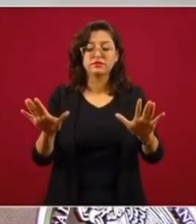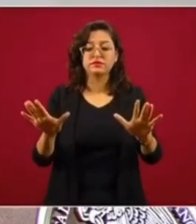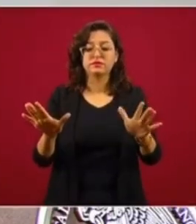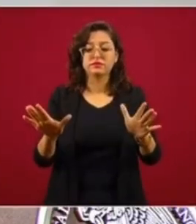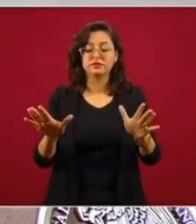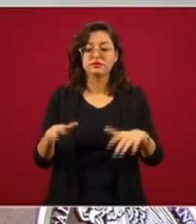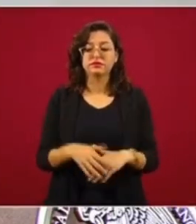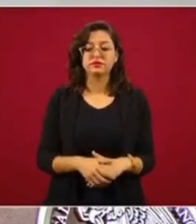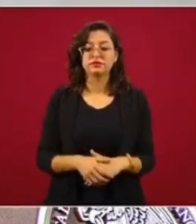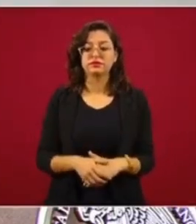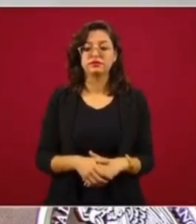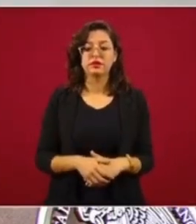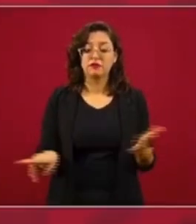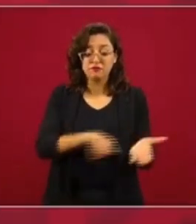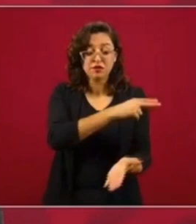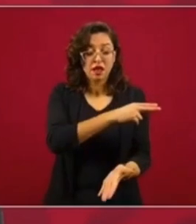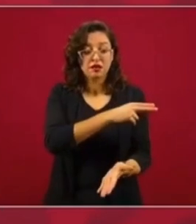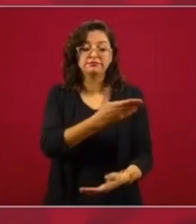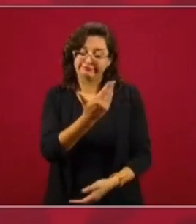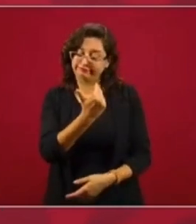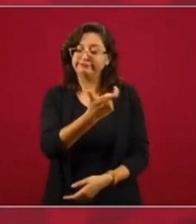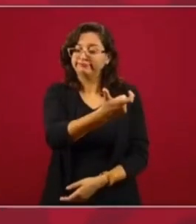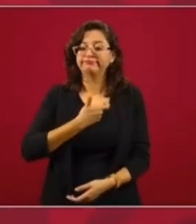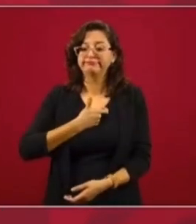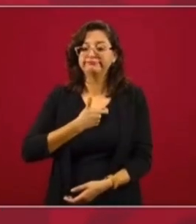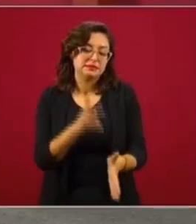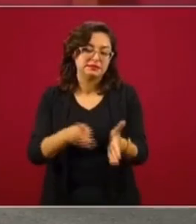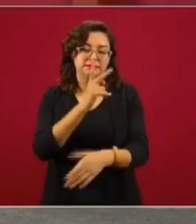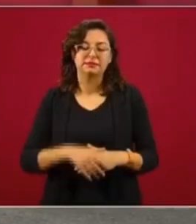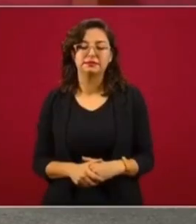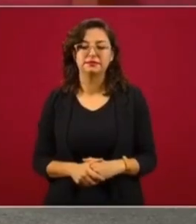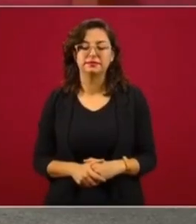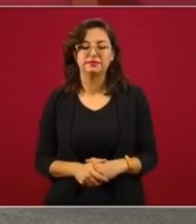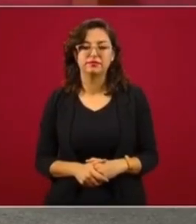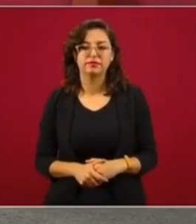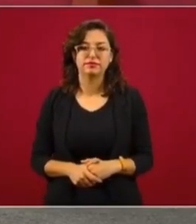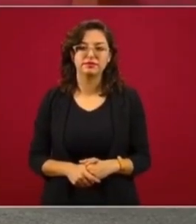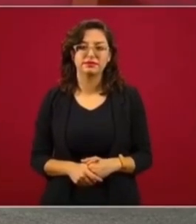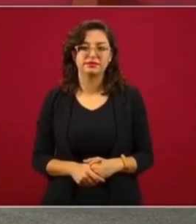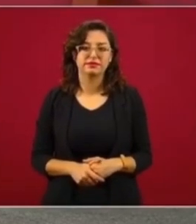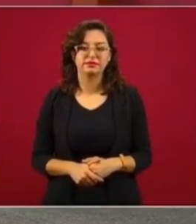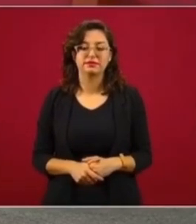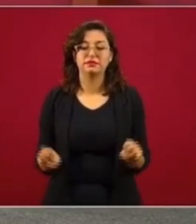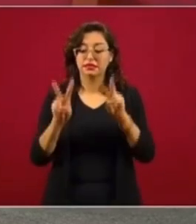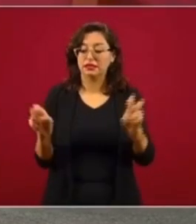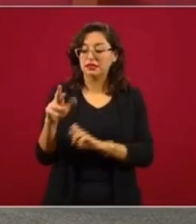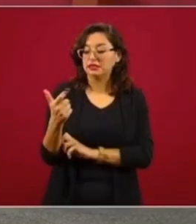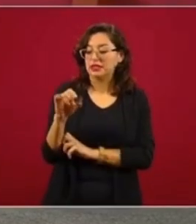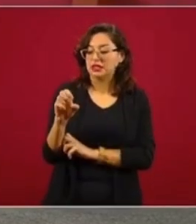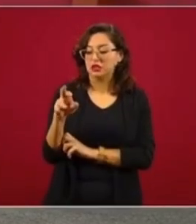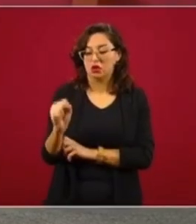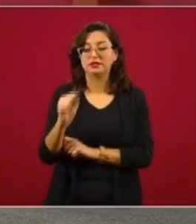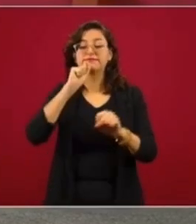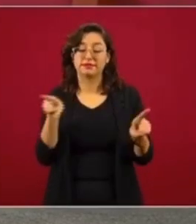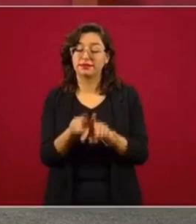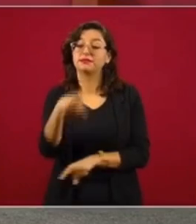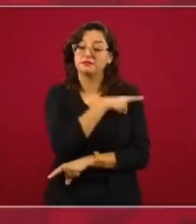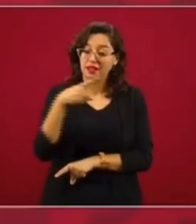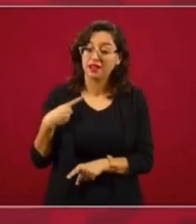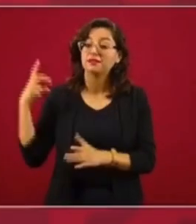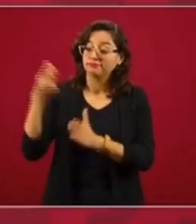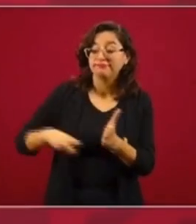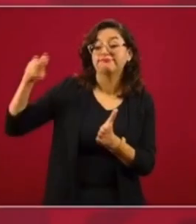pues recibían una compensación. El asunto de los regidores es algo que se debe de